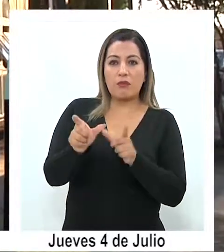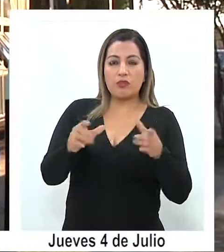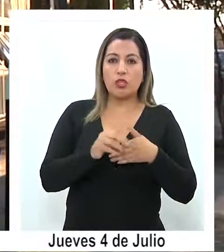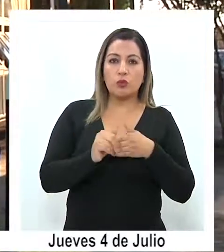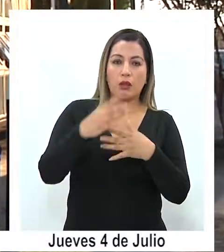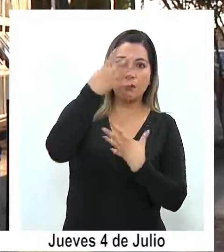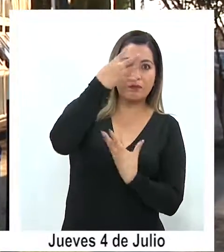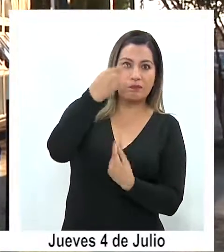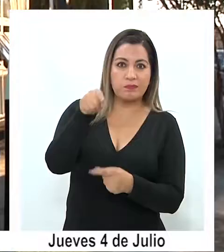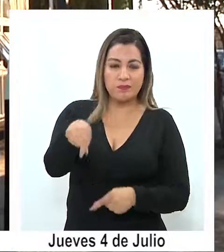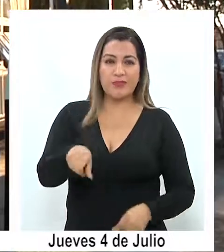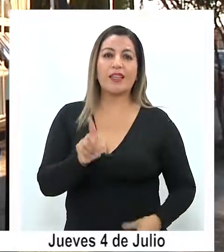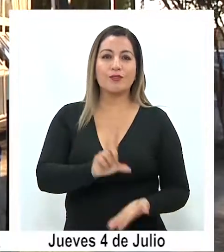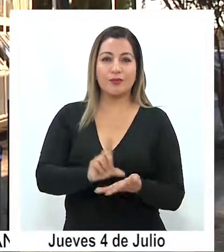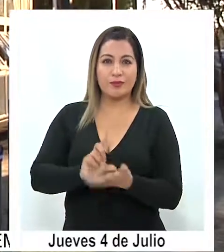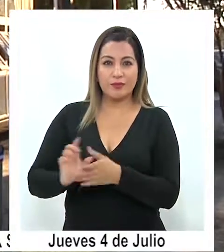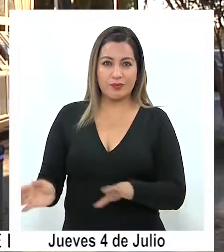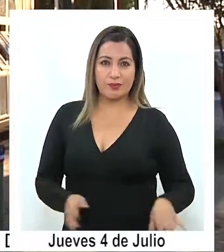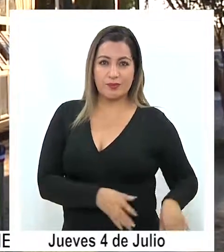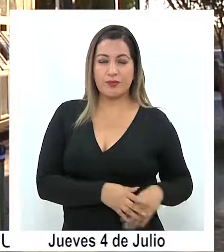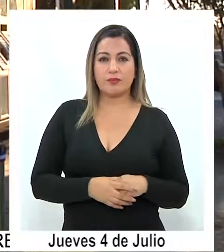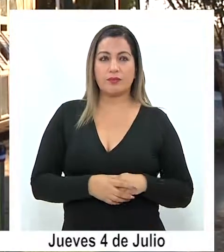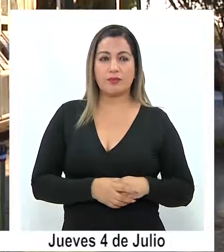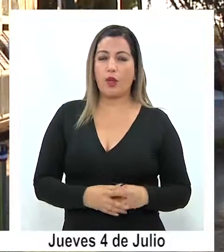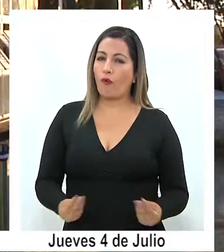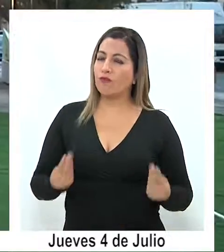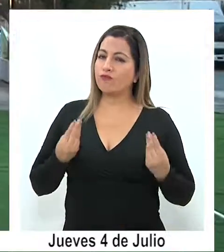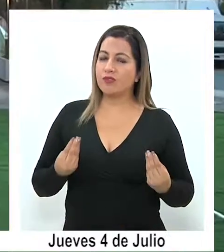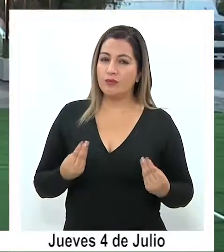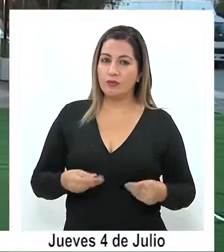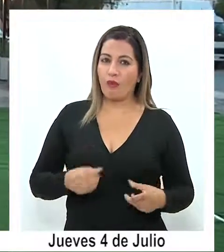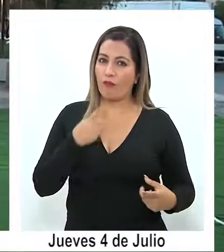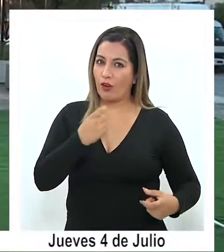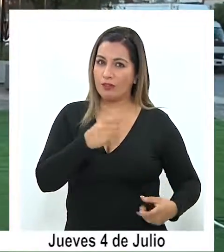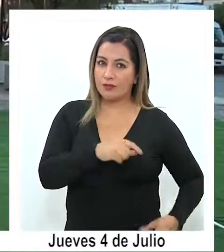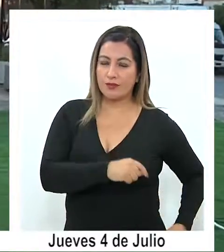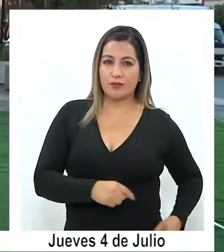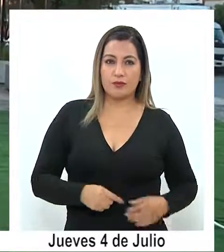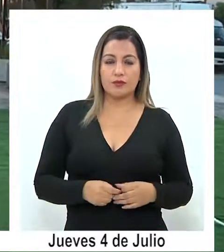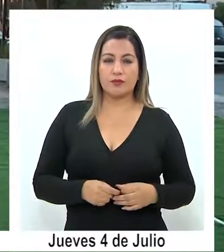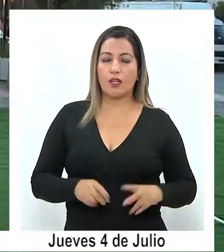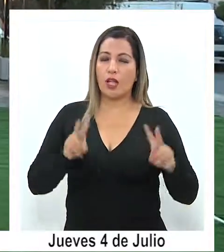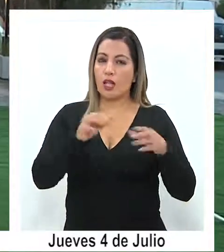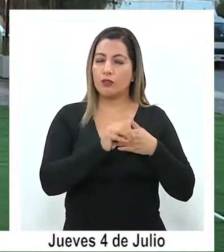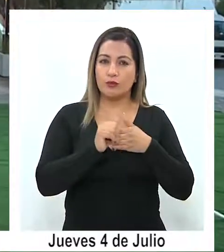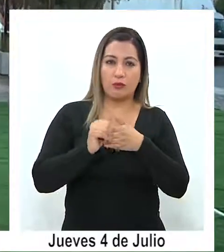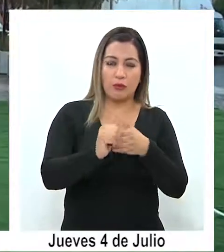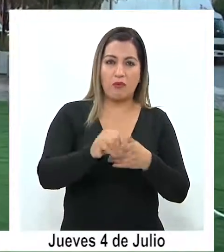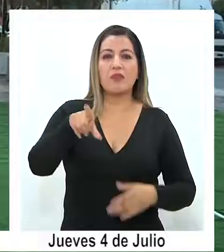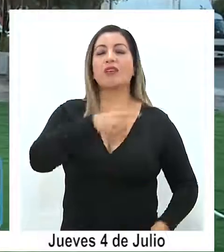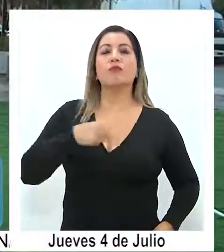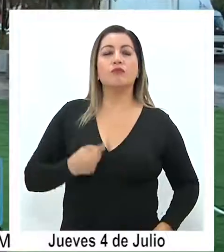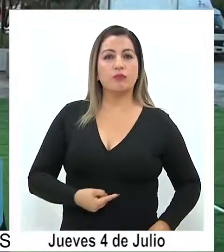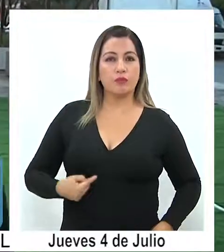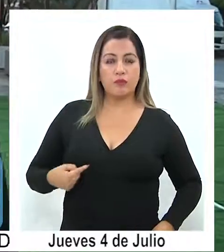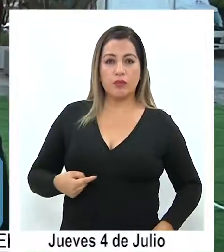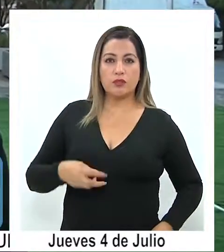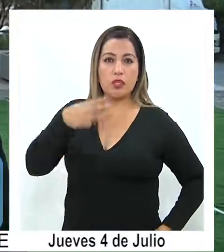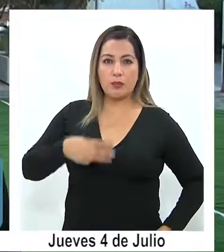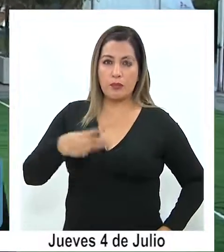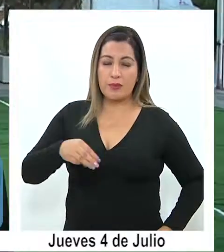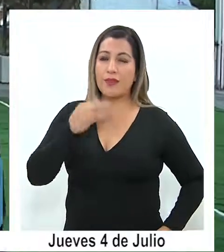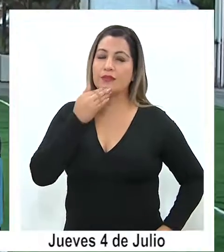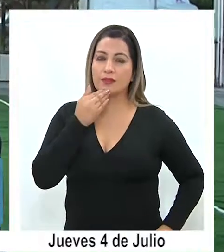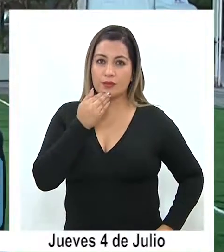atractivo turístico de la localidad. Potencia, ¿cierto? El turismo en la localidad, ¿cierto? A través de